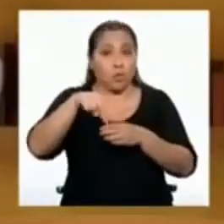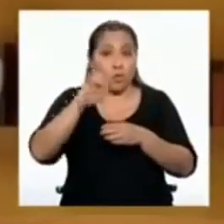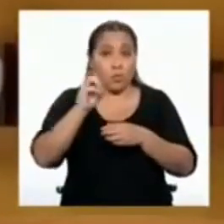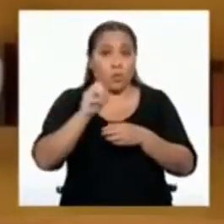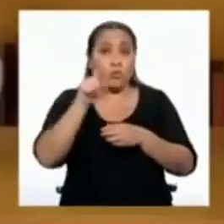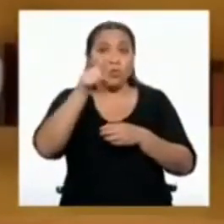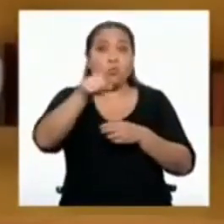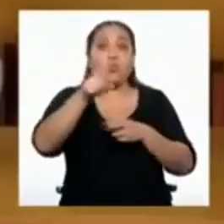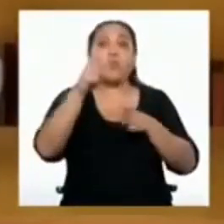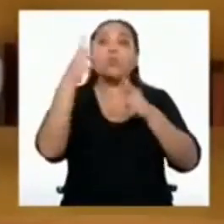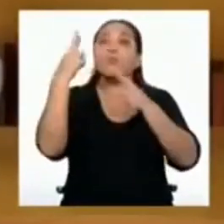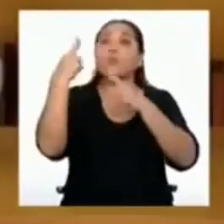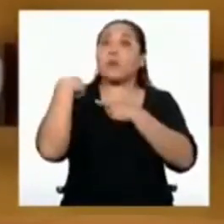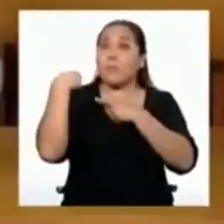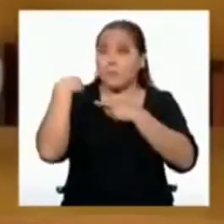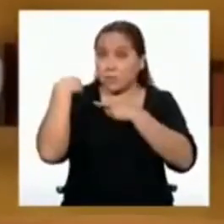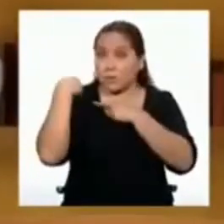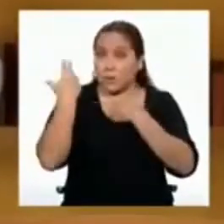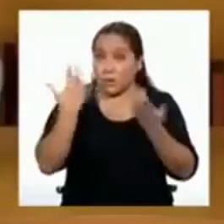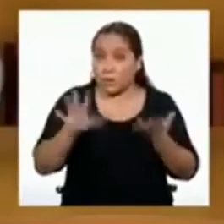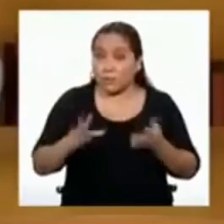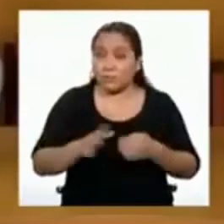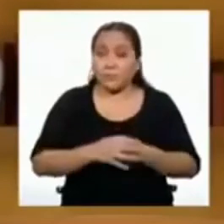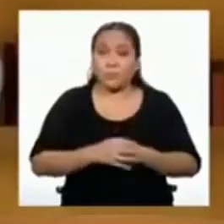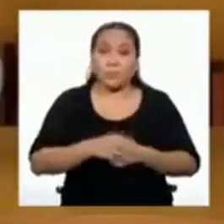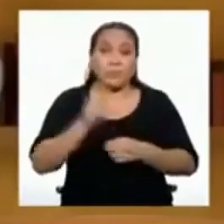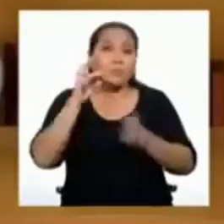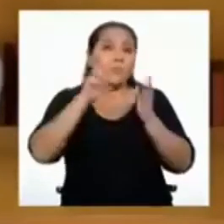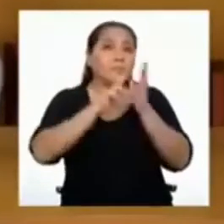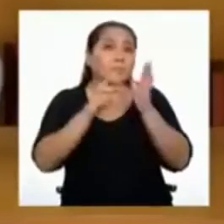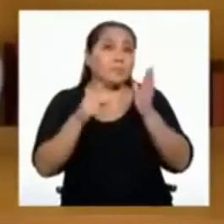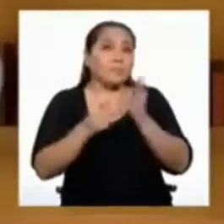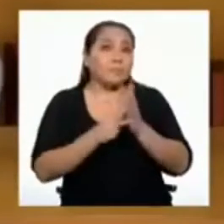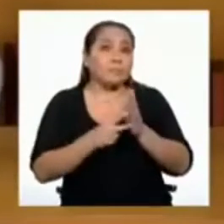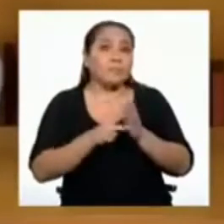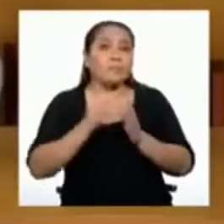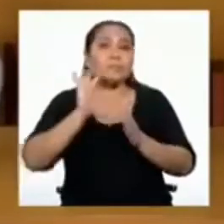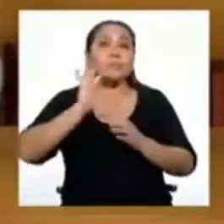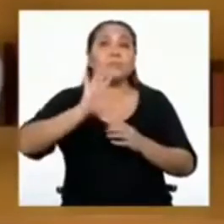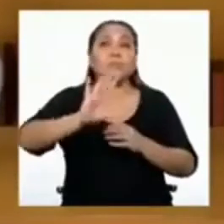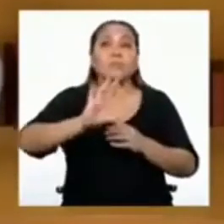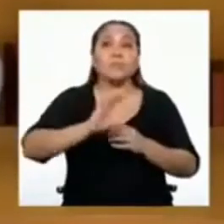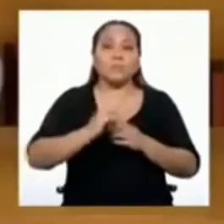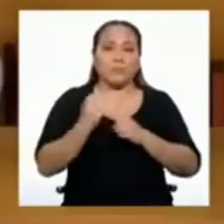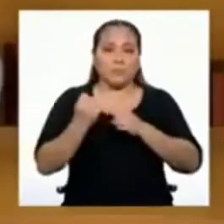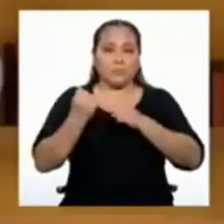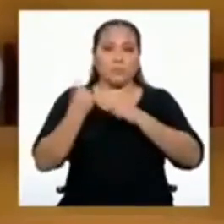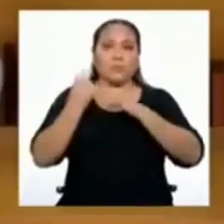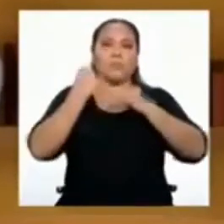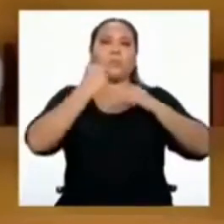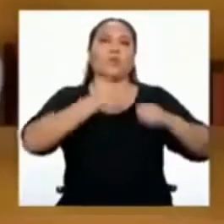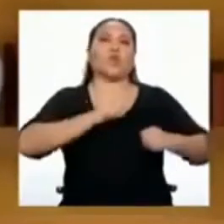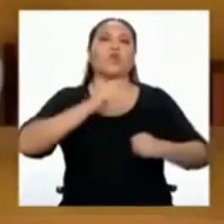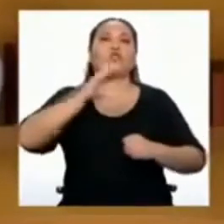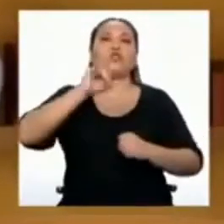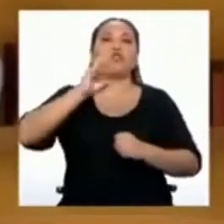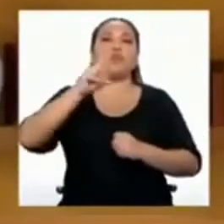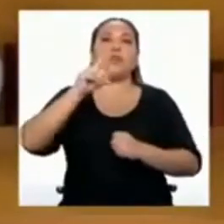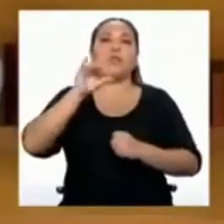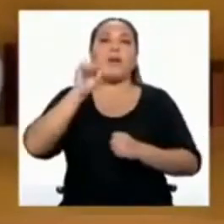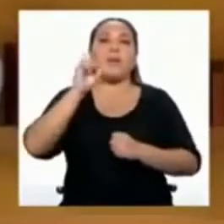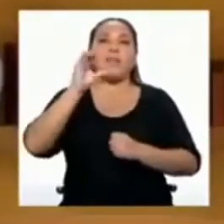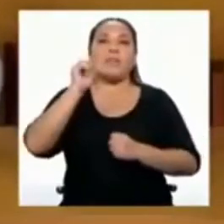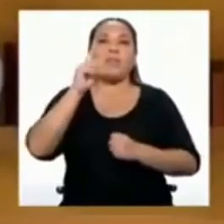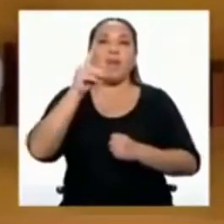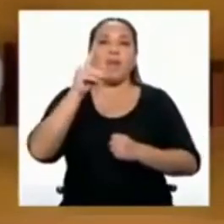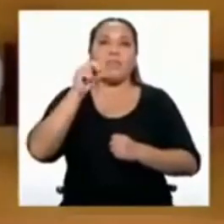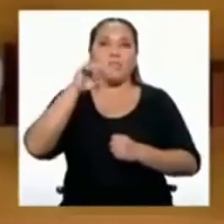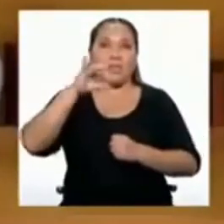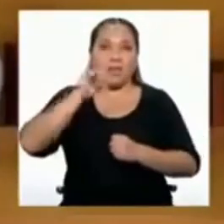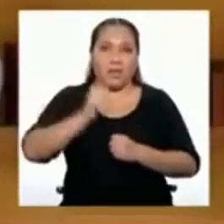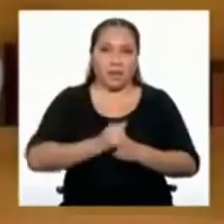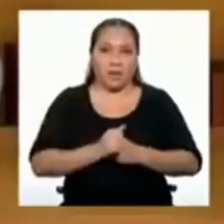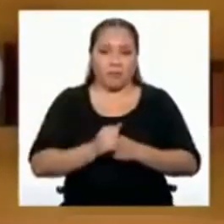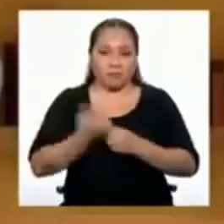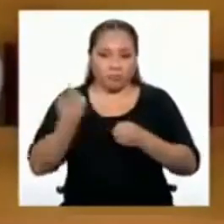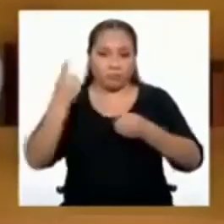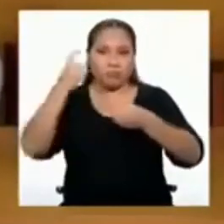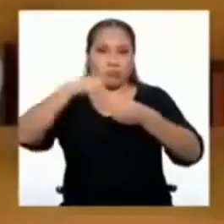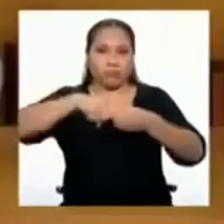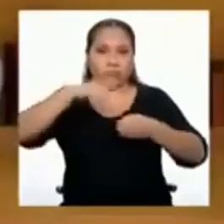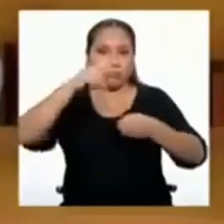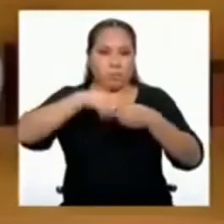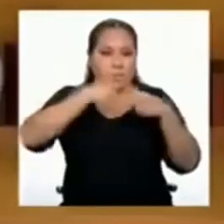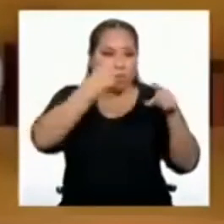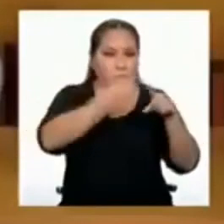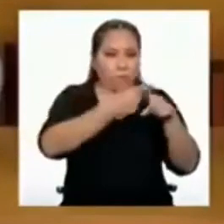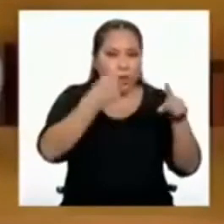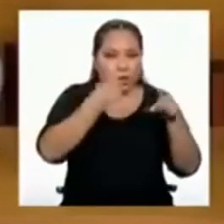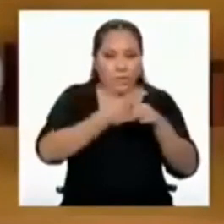un rol que cumplir. Esto significa que van a ejercer su ciudadanía de manera activa. Es decir, involucrándose en los